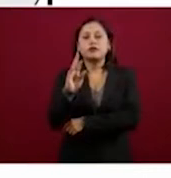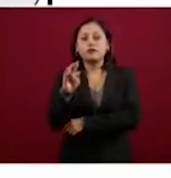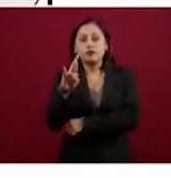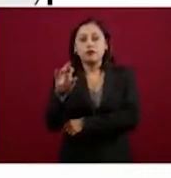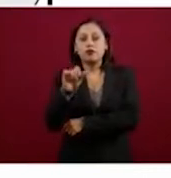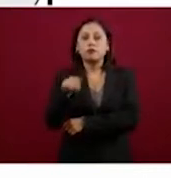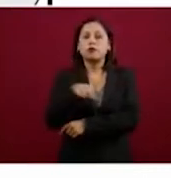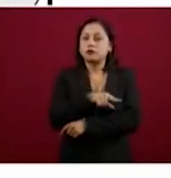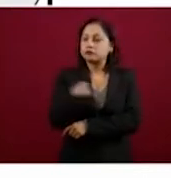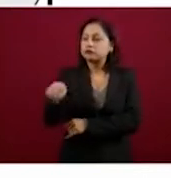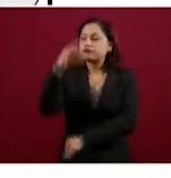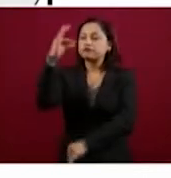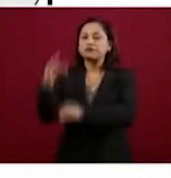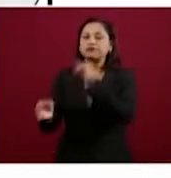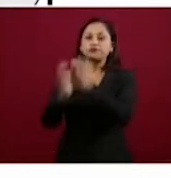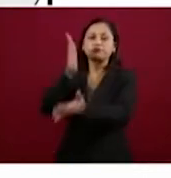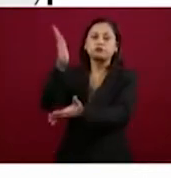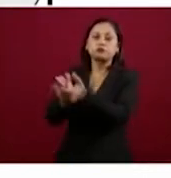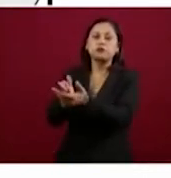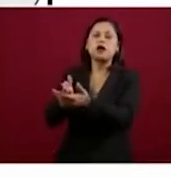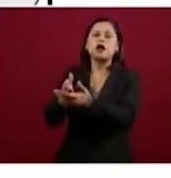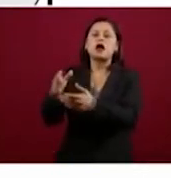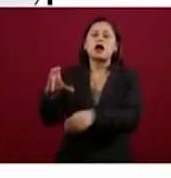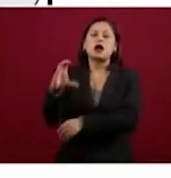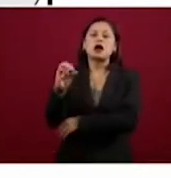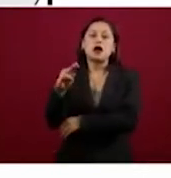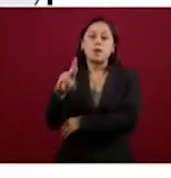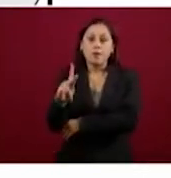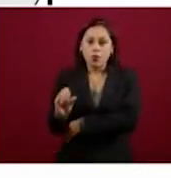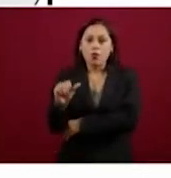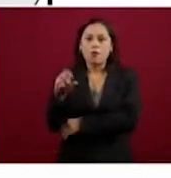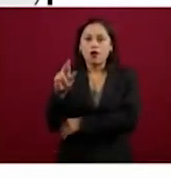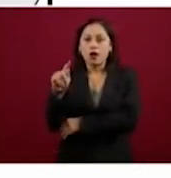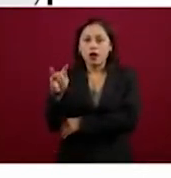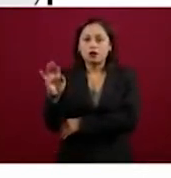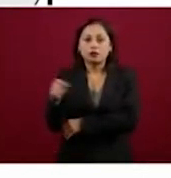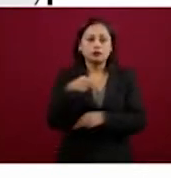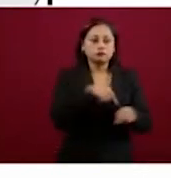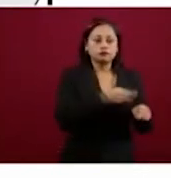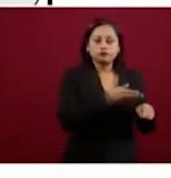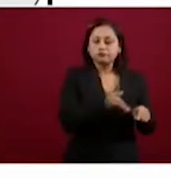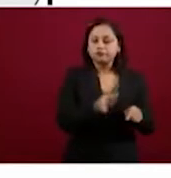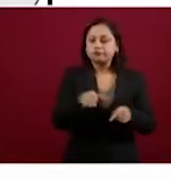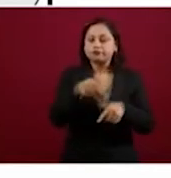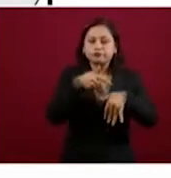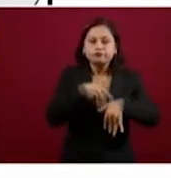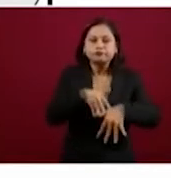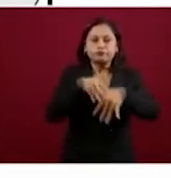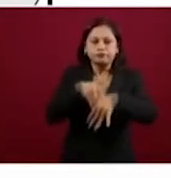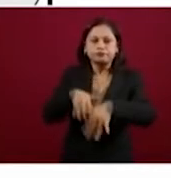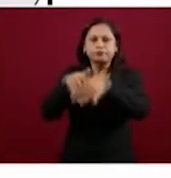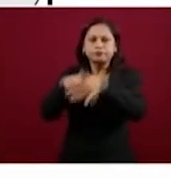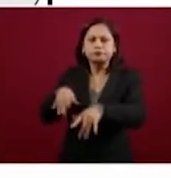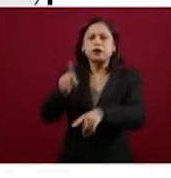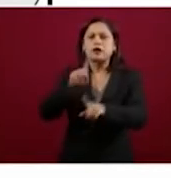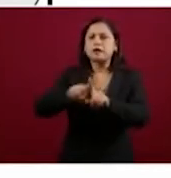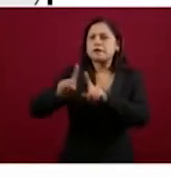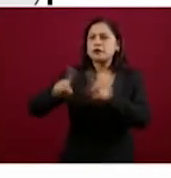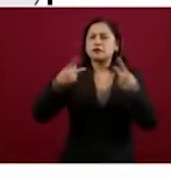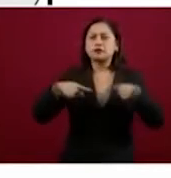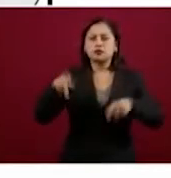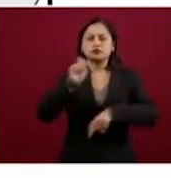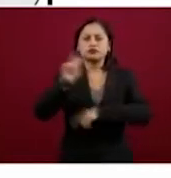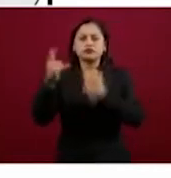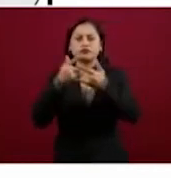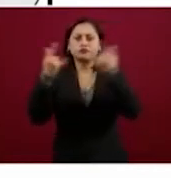es su conclusión. En varios de estos puntos habrá narrativas del desfile, tanto desde luego el punto de partida